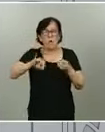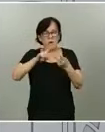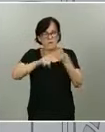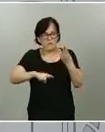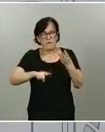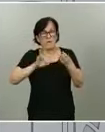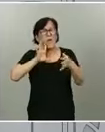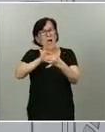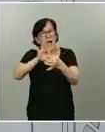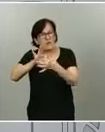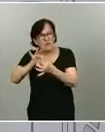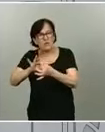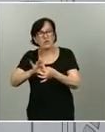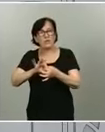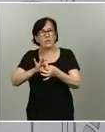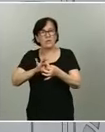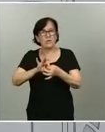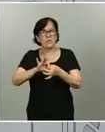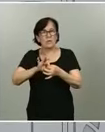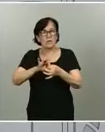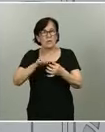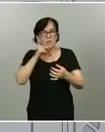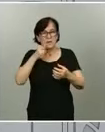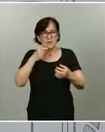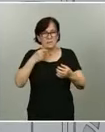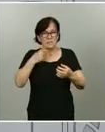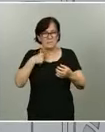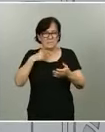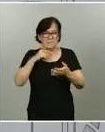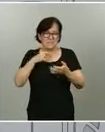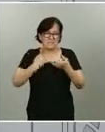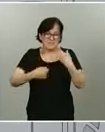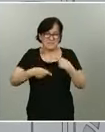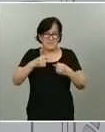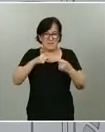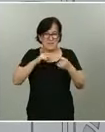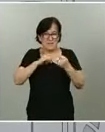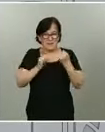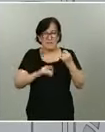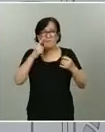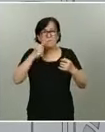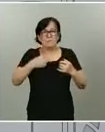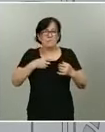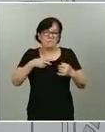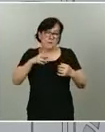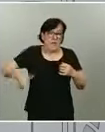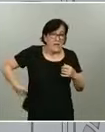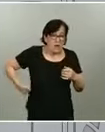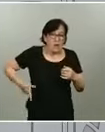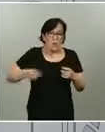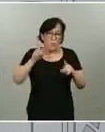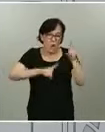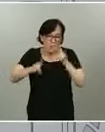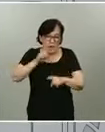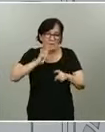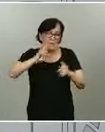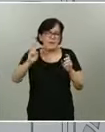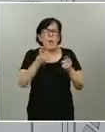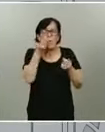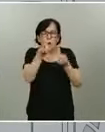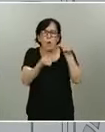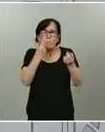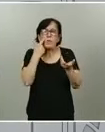a los fallos sistémicos que han podido padecer, por ejemplo, insuficiencias renales, etc. Todo esto se está poco a poco verificando,